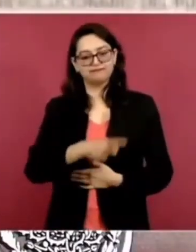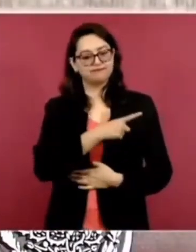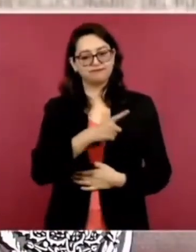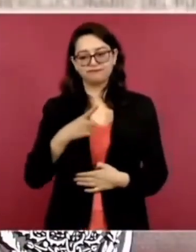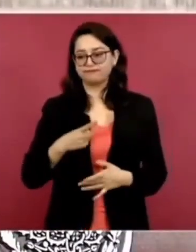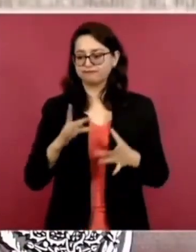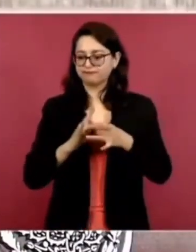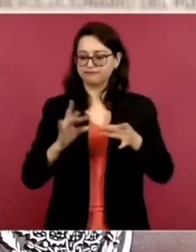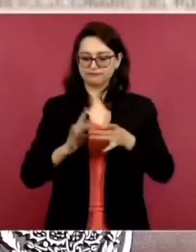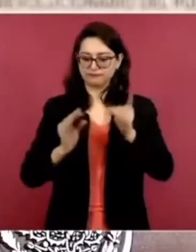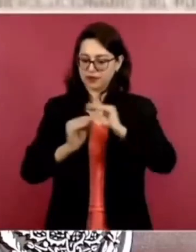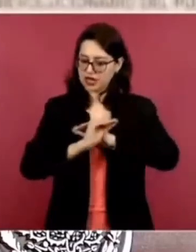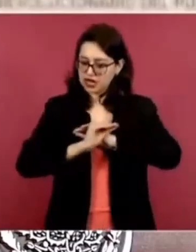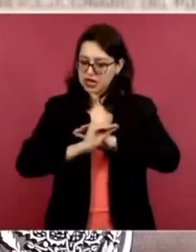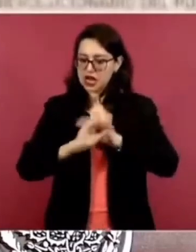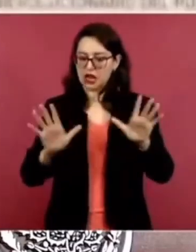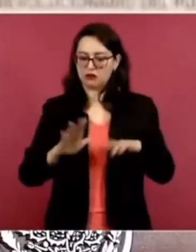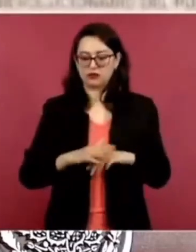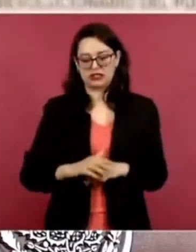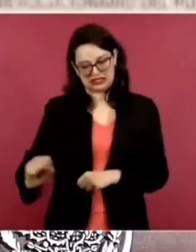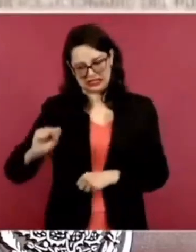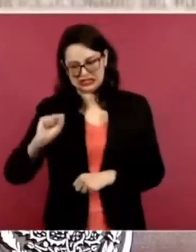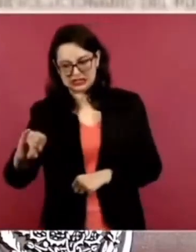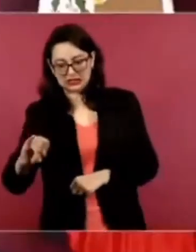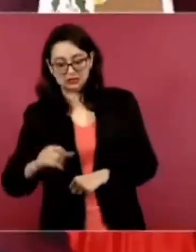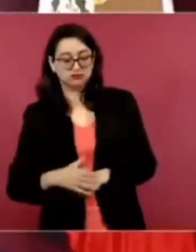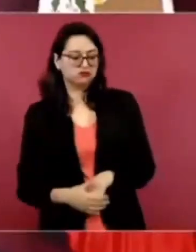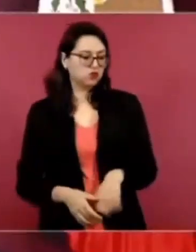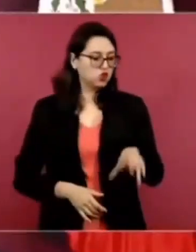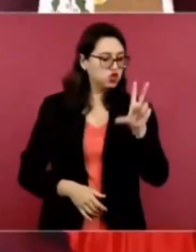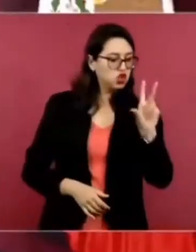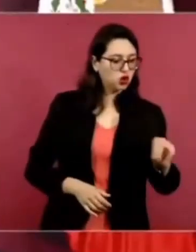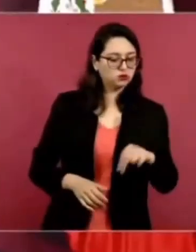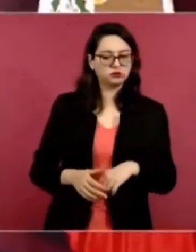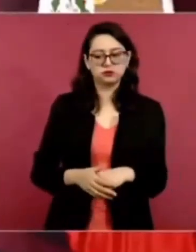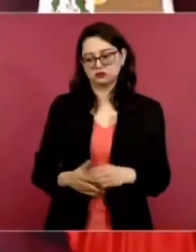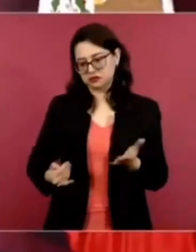Y ser indefinido,